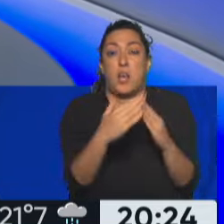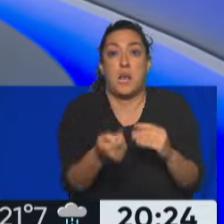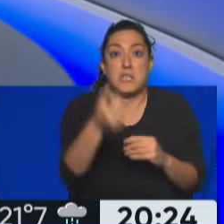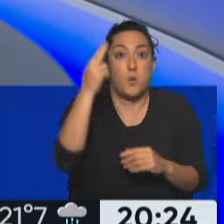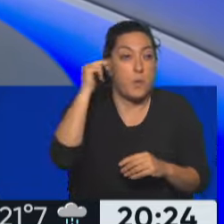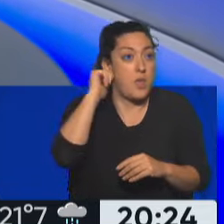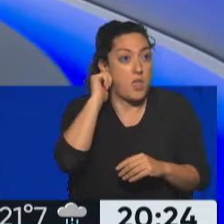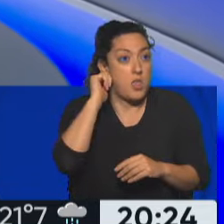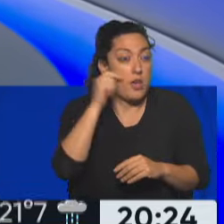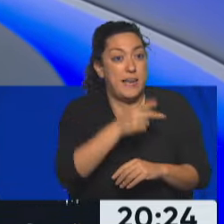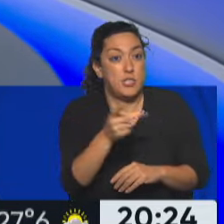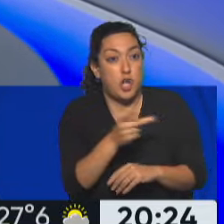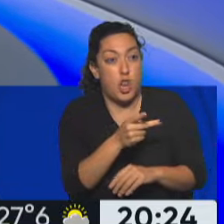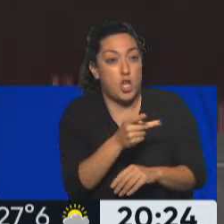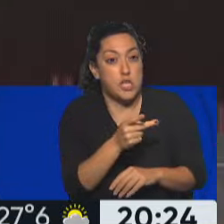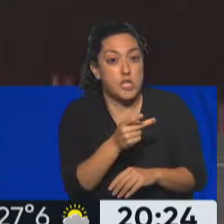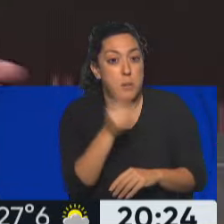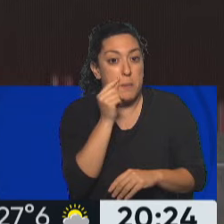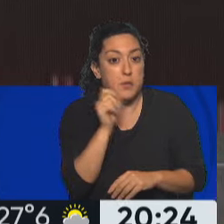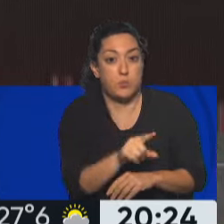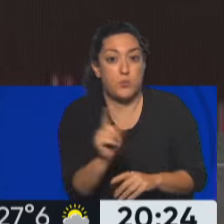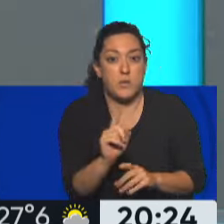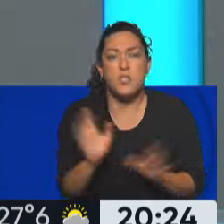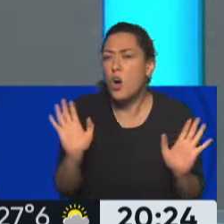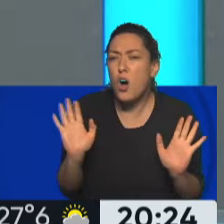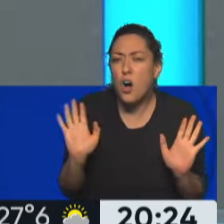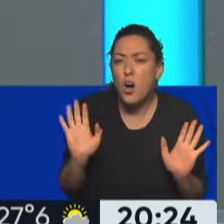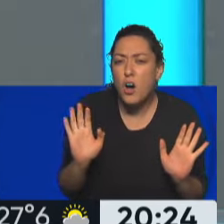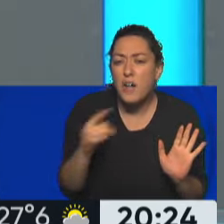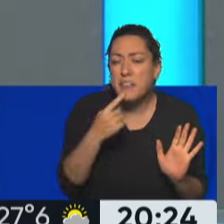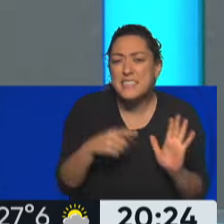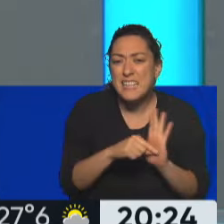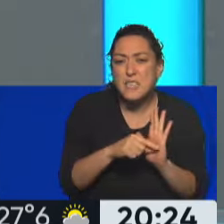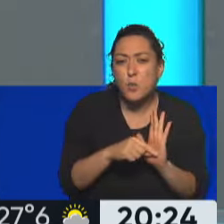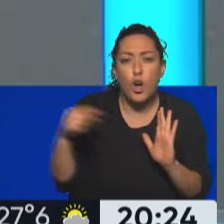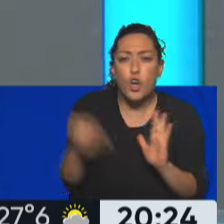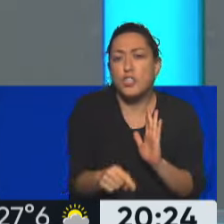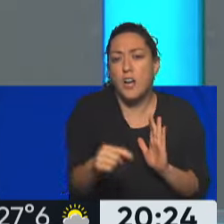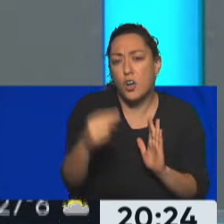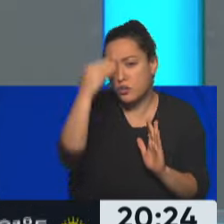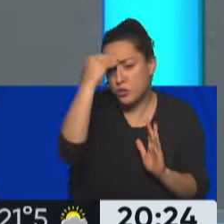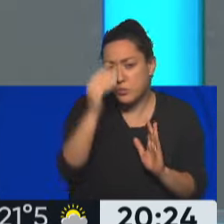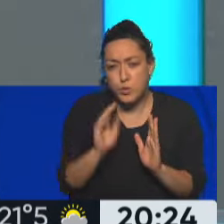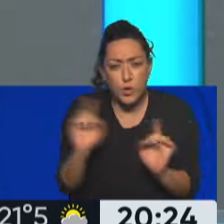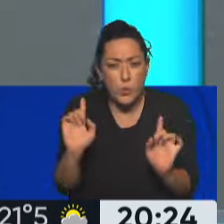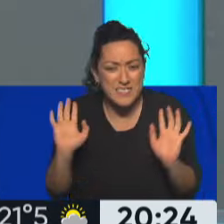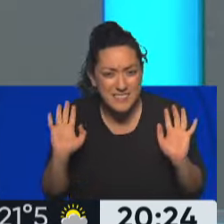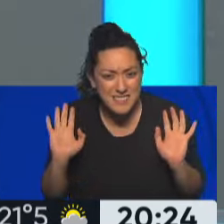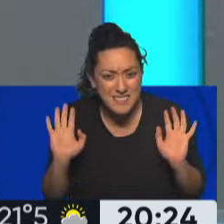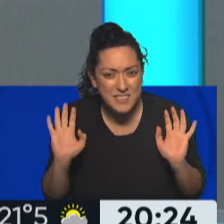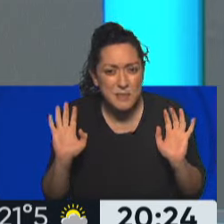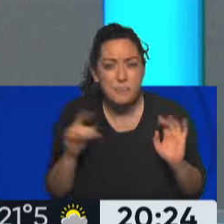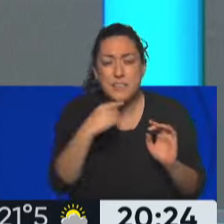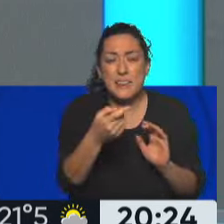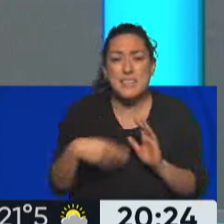años, bueno, ya no... Pero tampoco le pidieron la inconstitucionalidad del artículo, que no lo hubieran dictado porque ellos mismos aclaran que uno no puede decir que